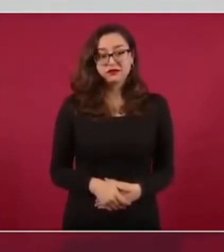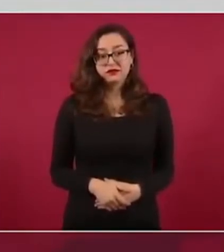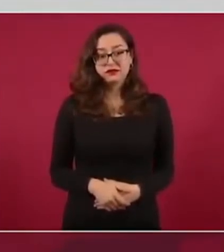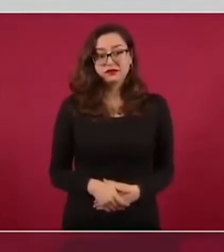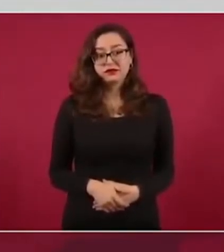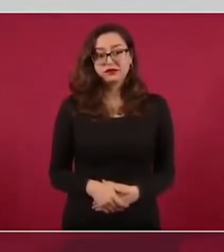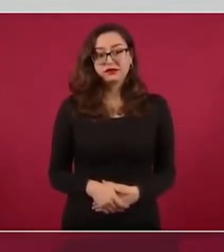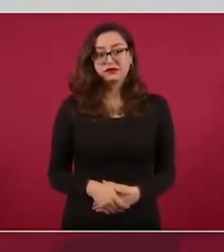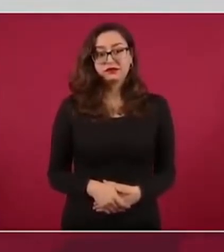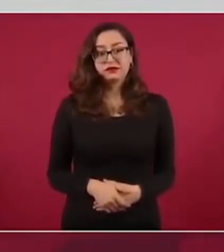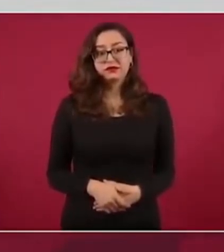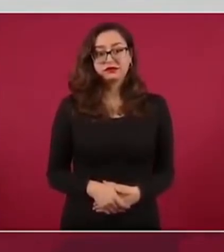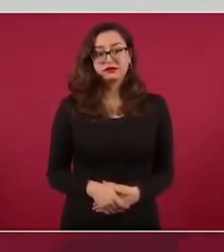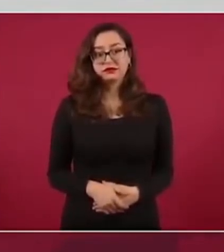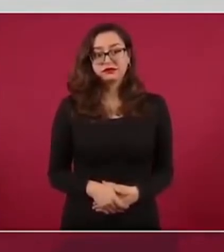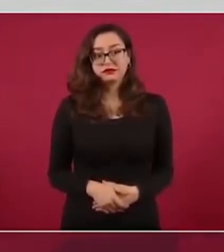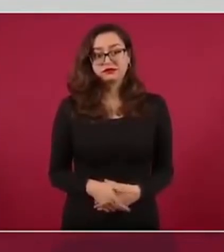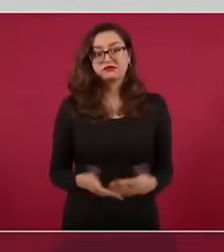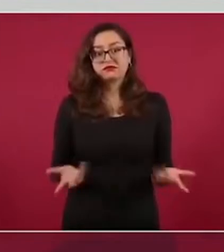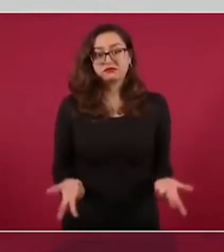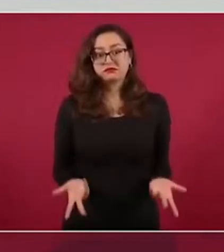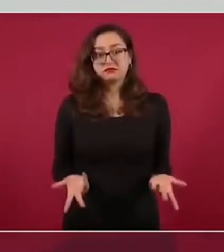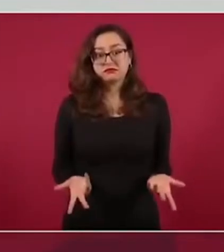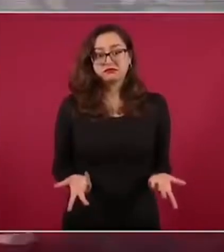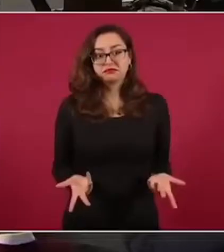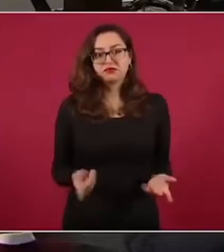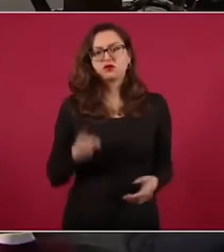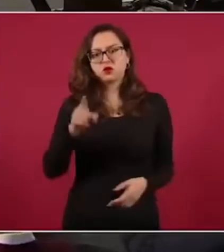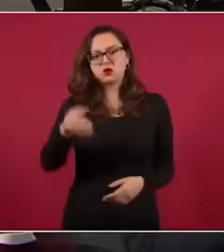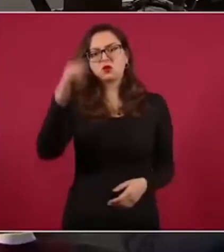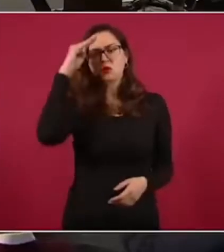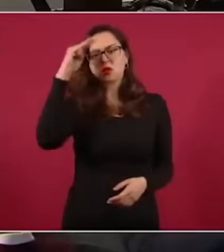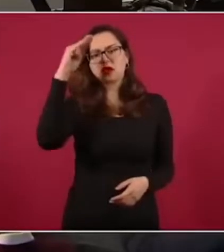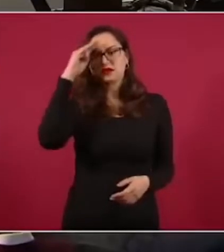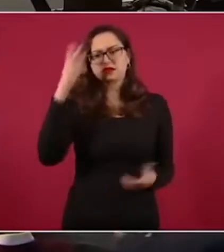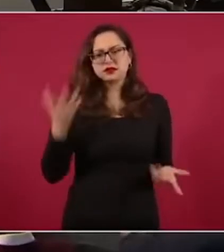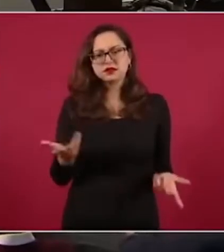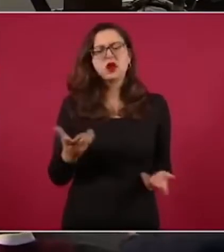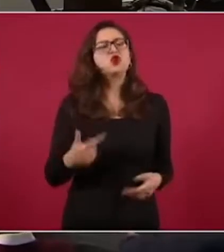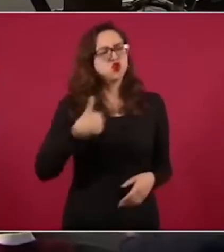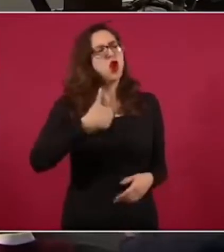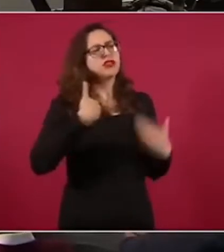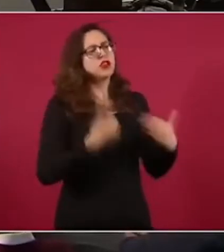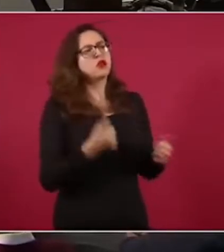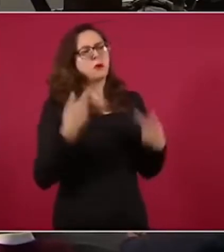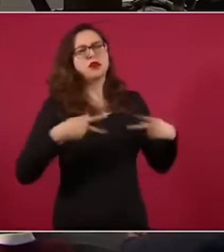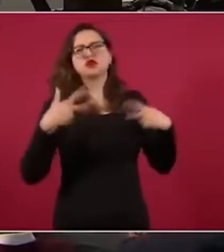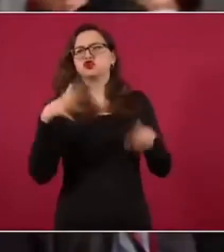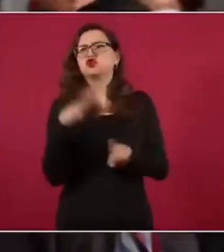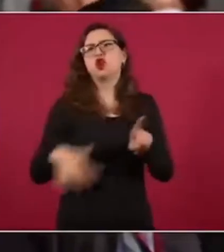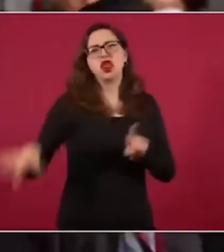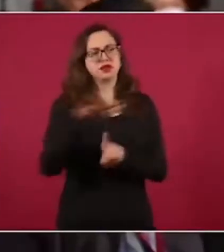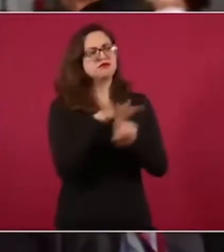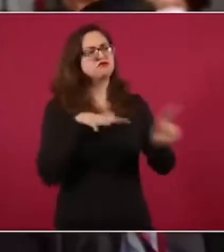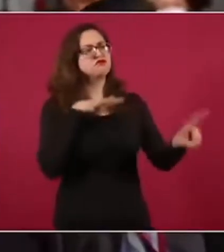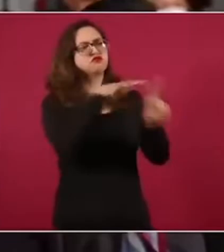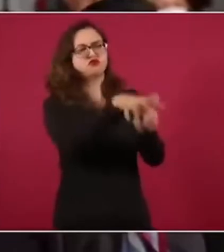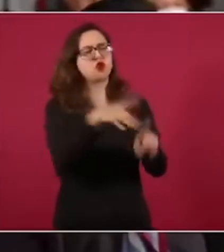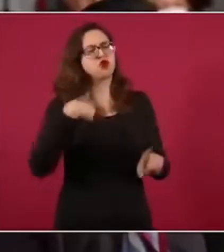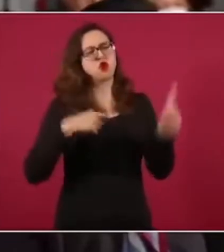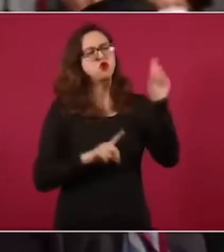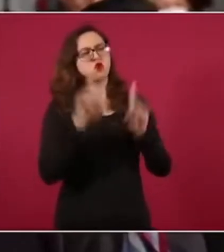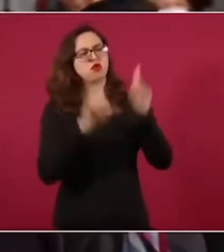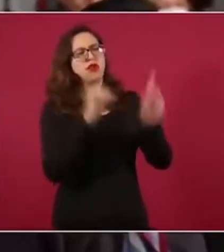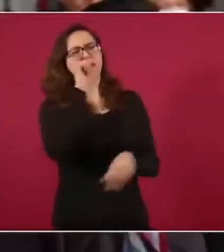Entiendo su popularidad. ¿Cuál otro presidente consideras? No cuestiona su popularidad. No cuestiona su popularidad.